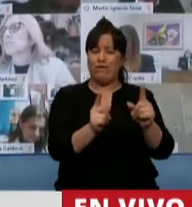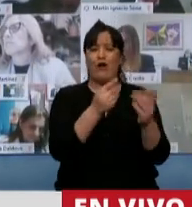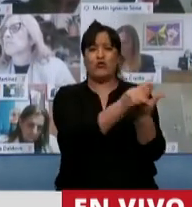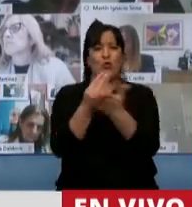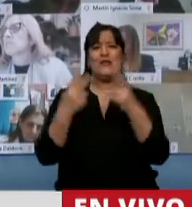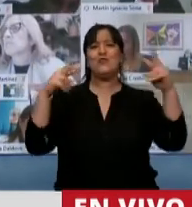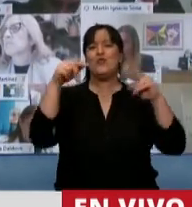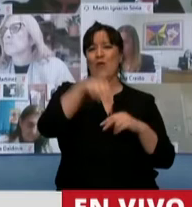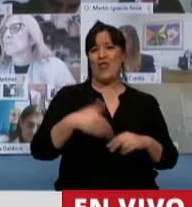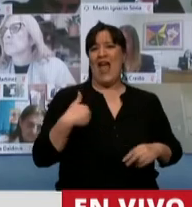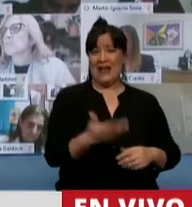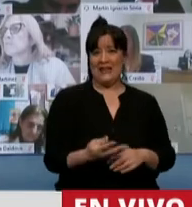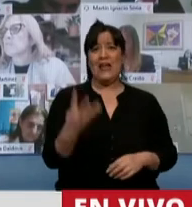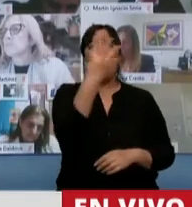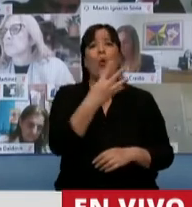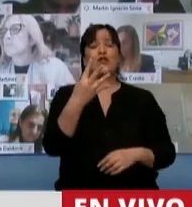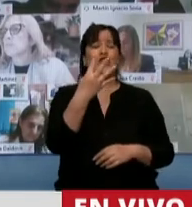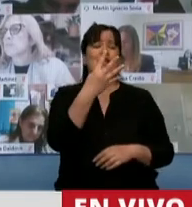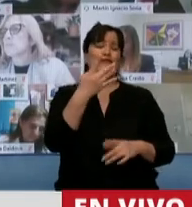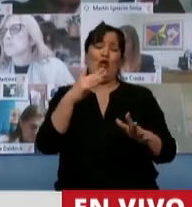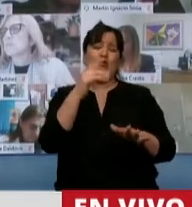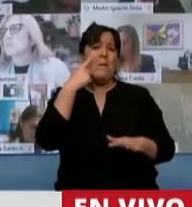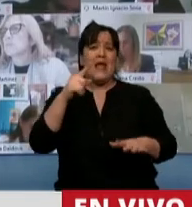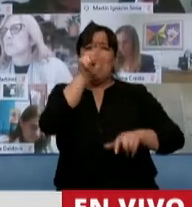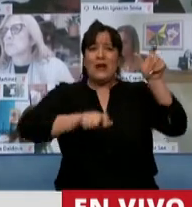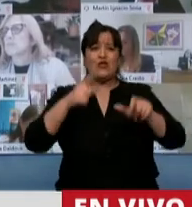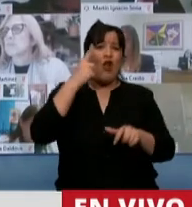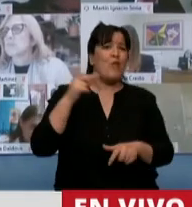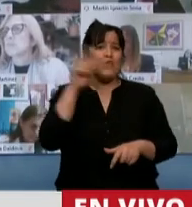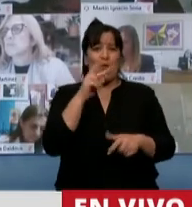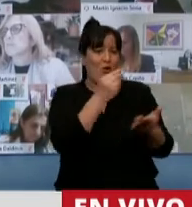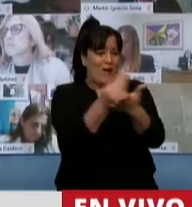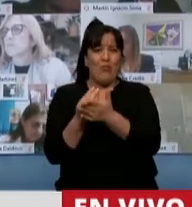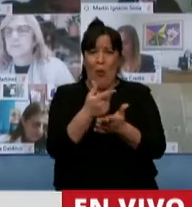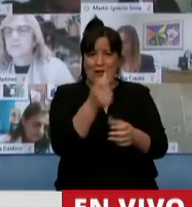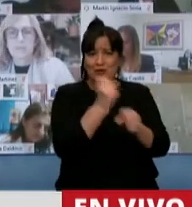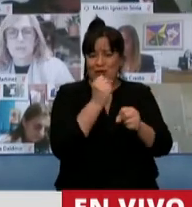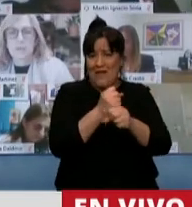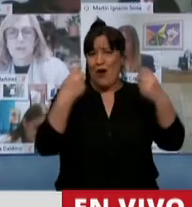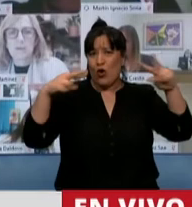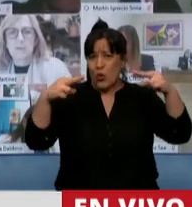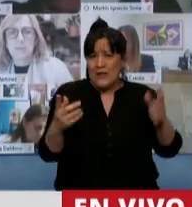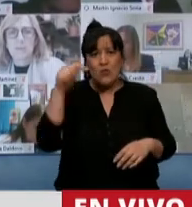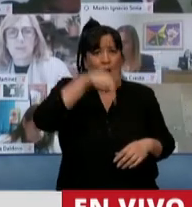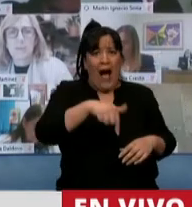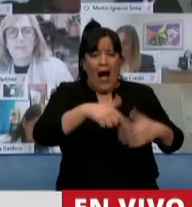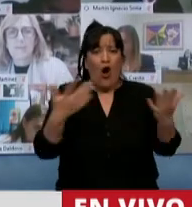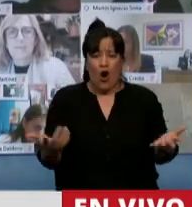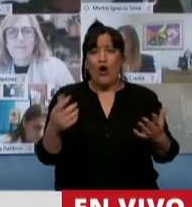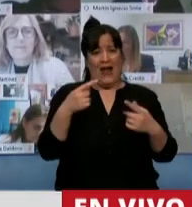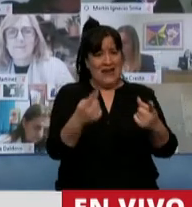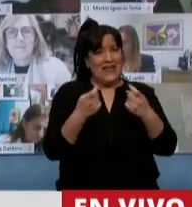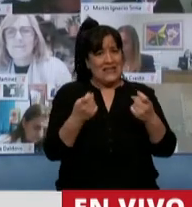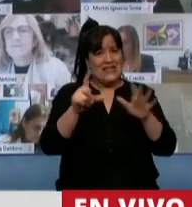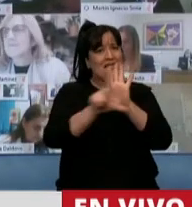argentino. Más de cuatrocientos y pico mil personas, hombres y mujeres que dependen del turismo argentino y que están dependiendo que votemos